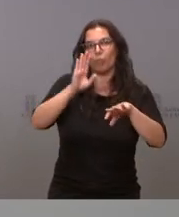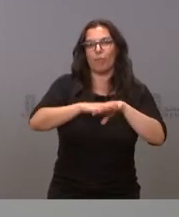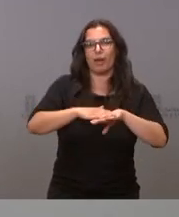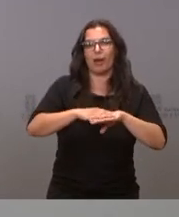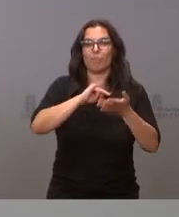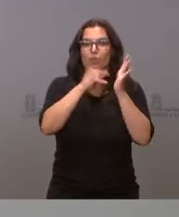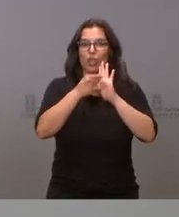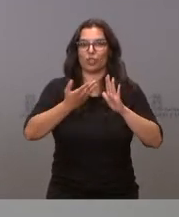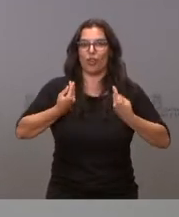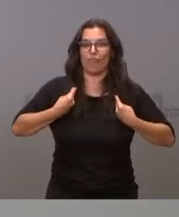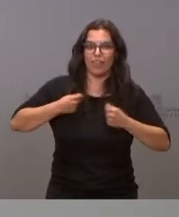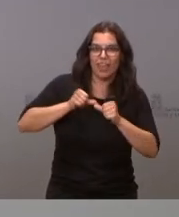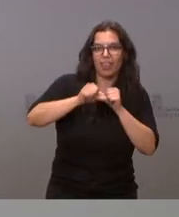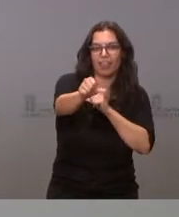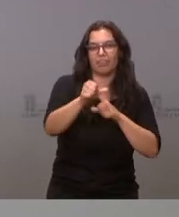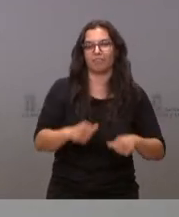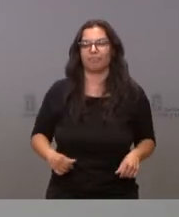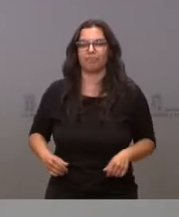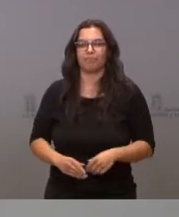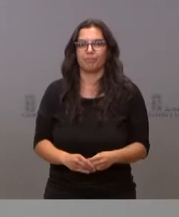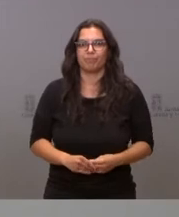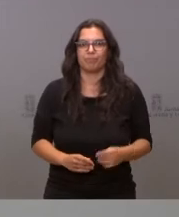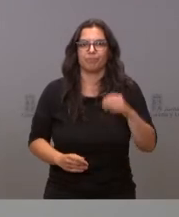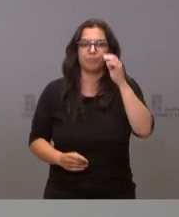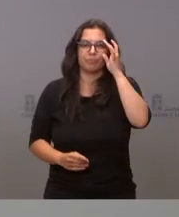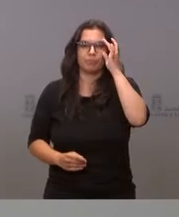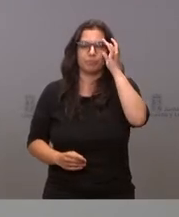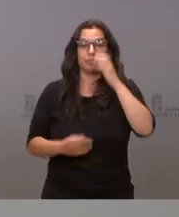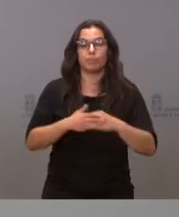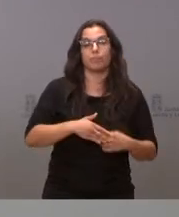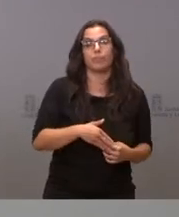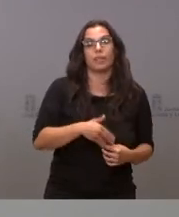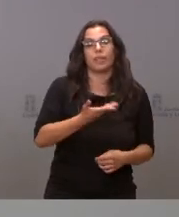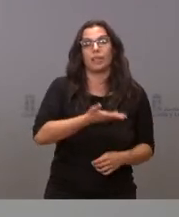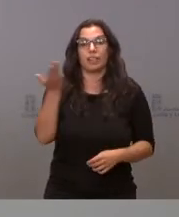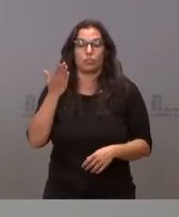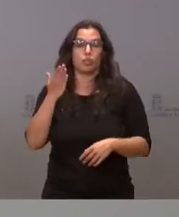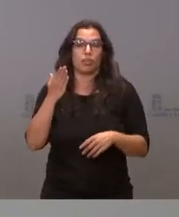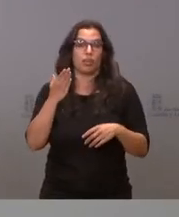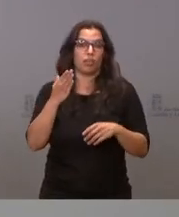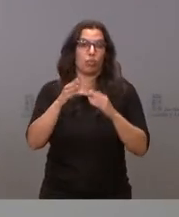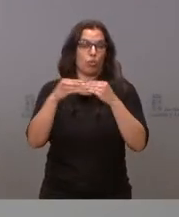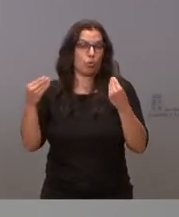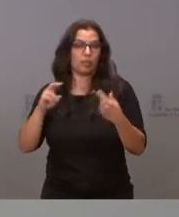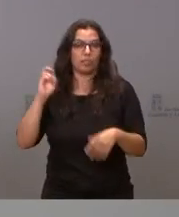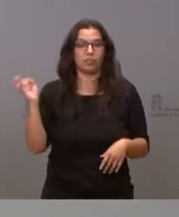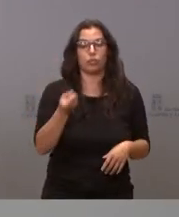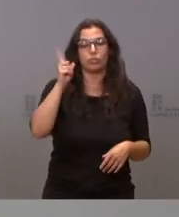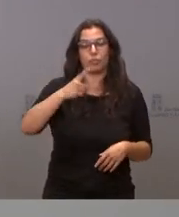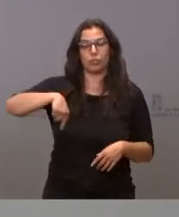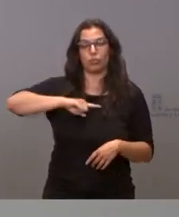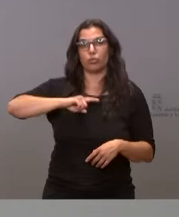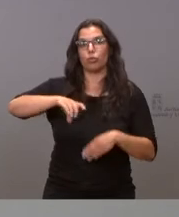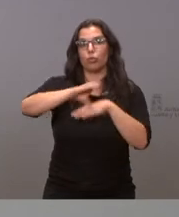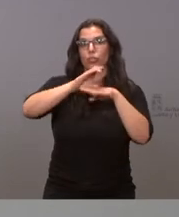hacer un proyecto de vida, si así lo estiman oportuno. En cuanto al resto de expedientes, también destacar desde la Consejería de Educación